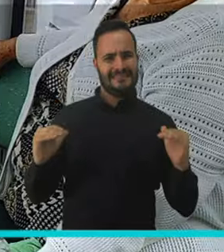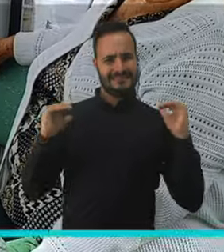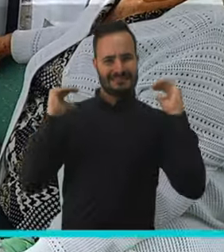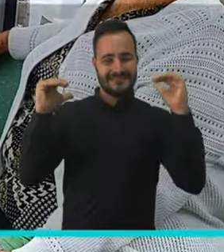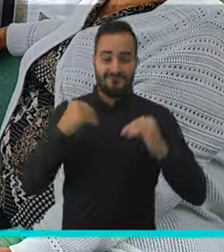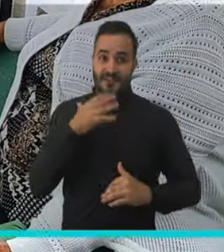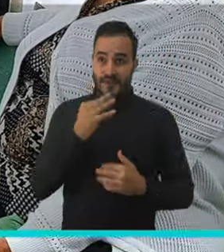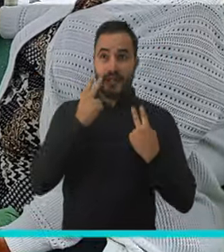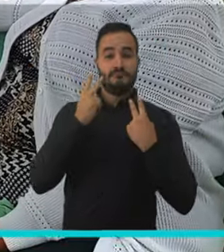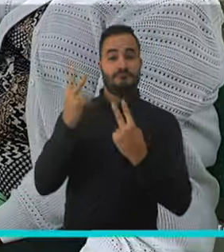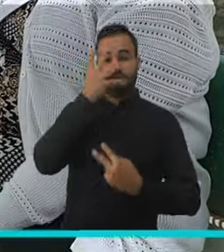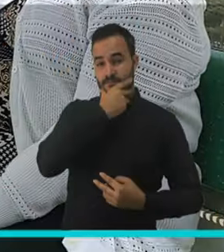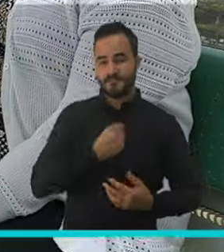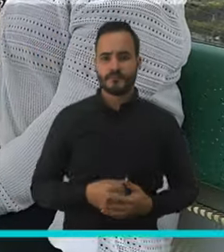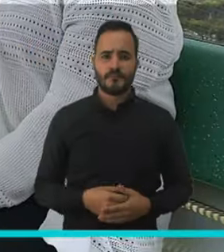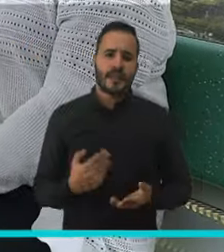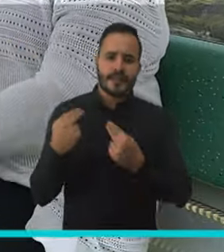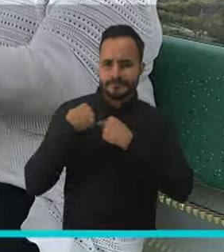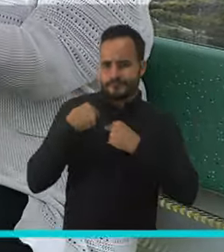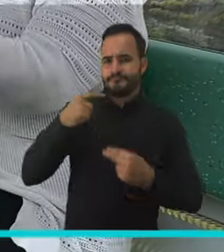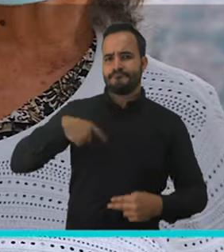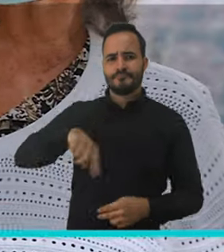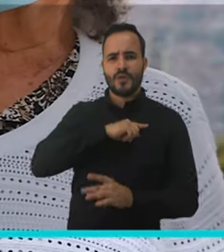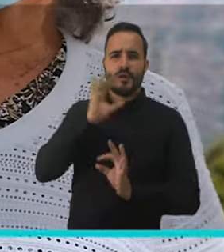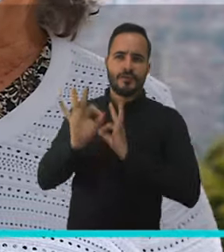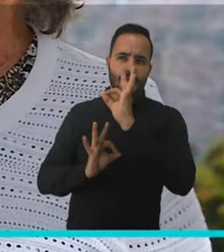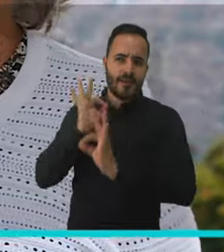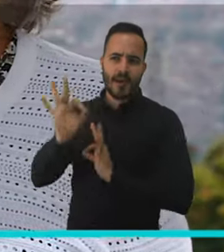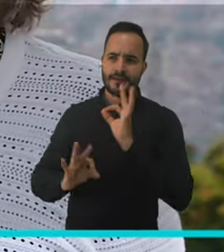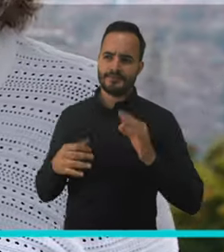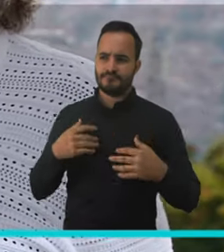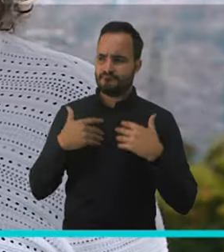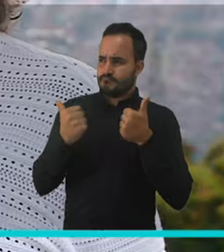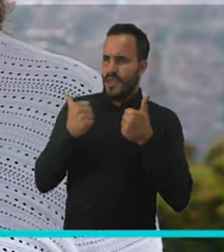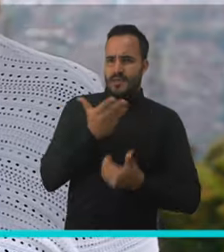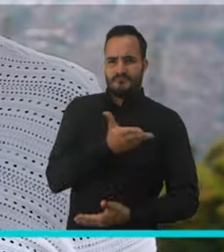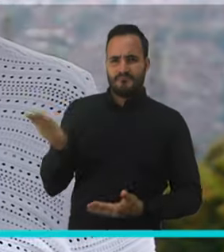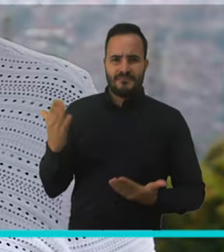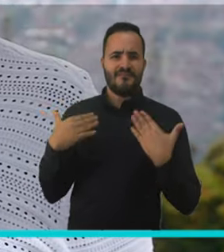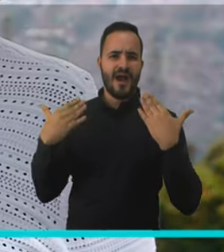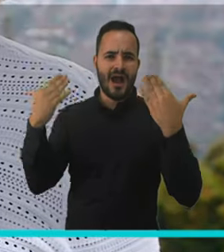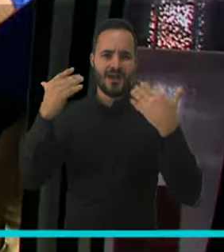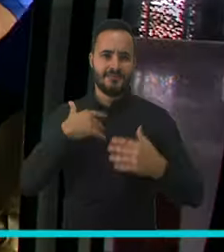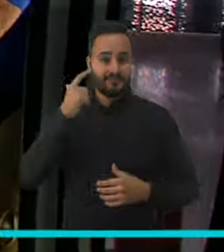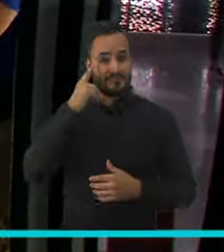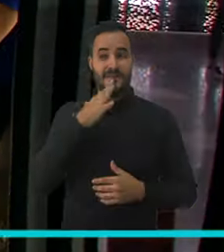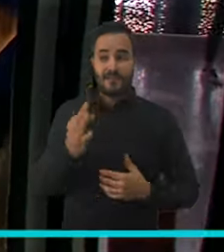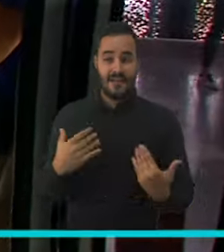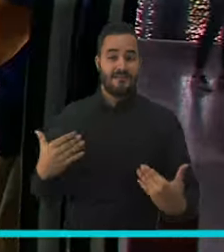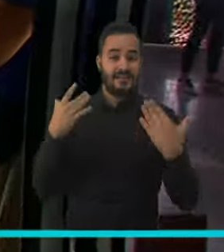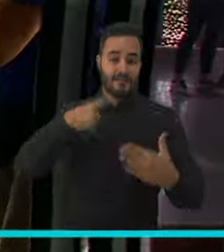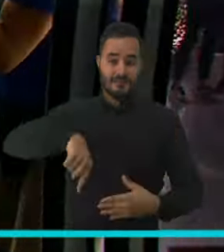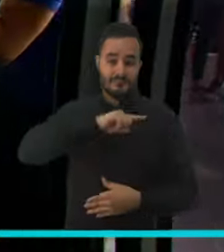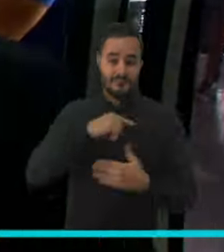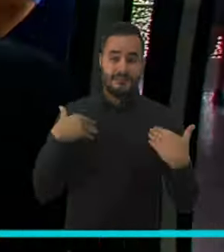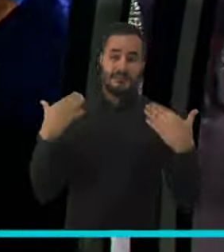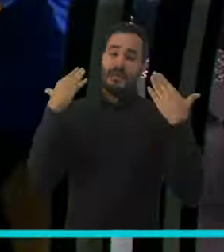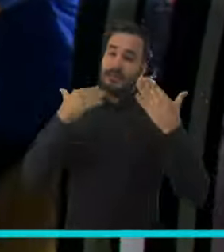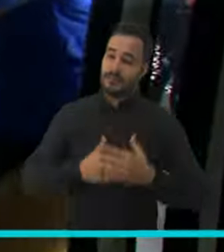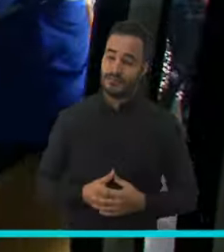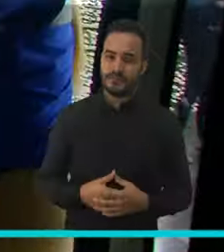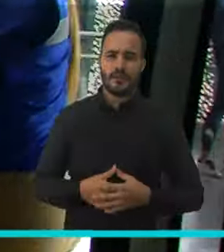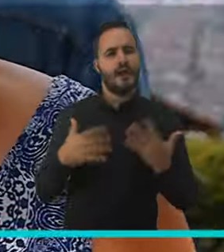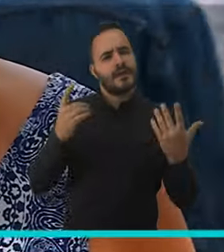porque está quedando muy bonito. Que lo cuidemos, que lo valoremos, que lo usemos, porque nos va a ser de mucha utilidad. Que lo